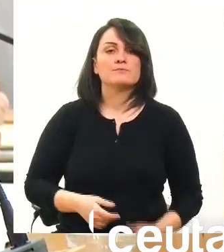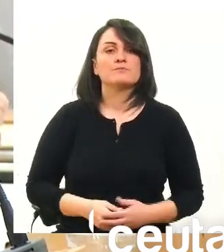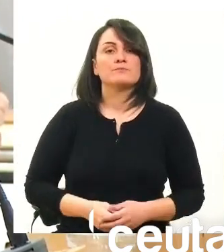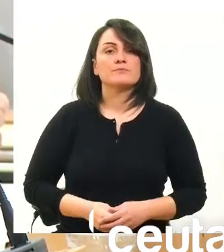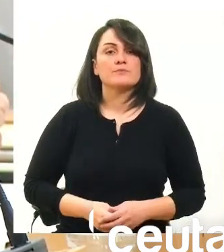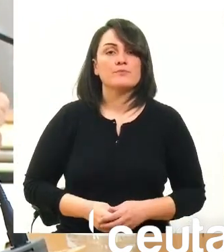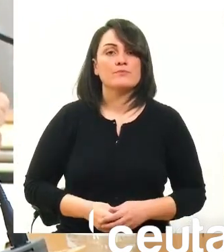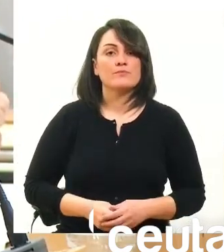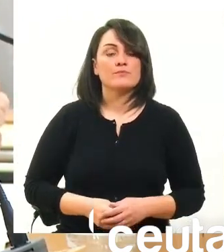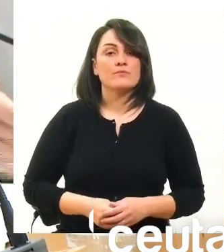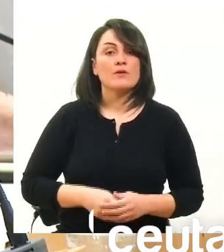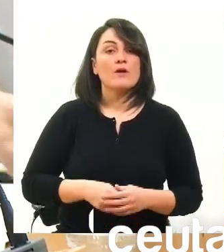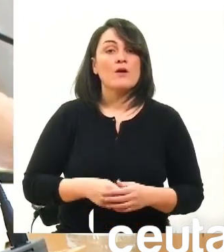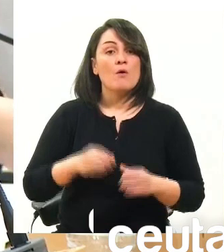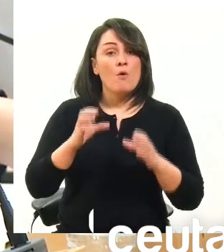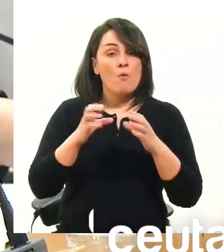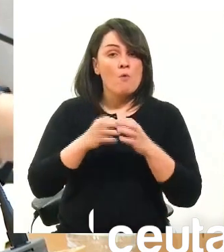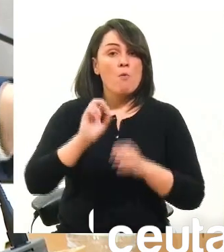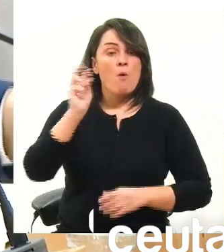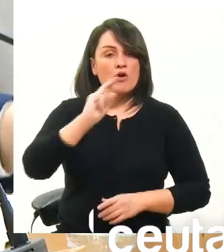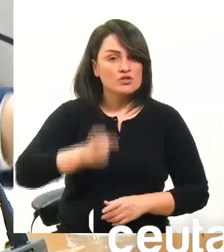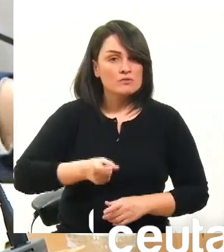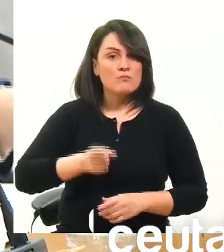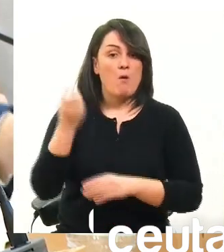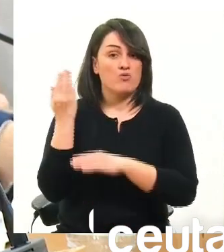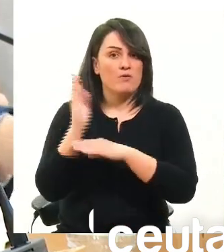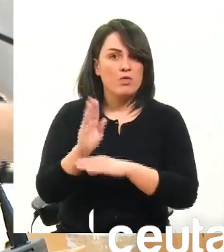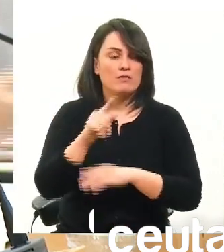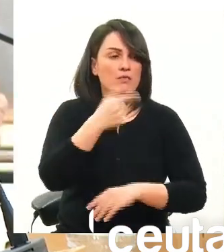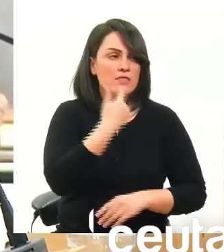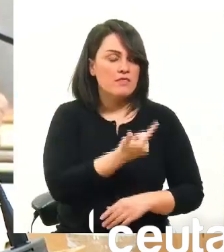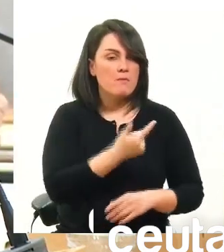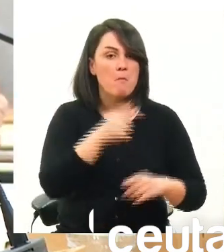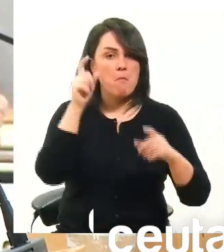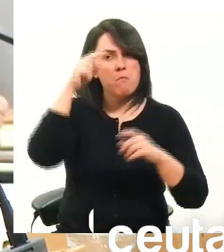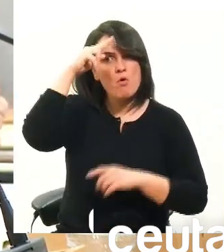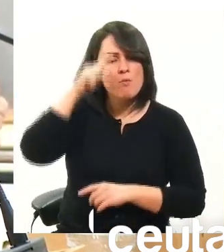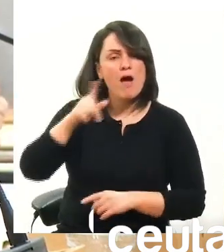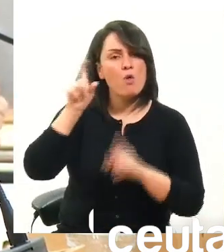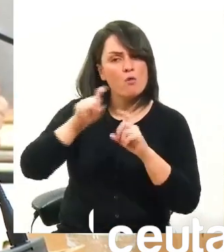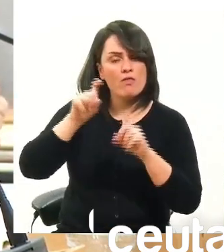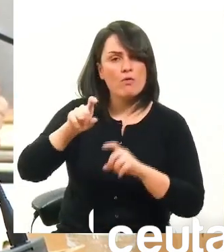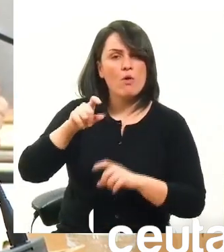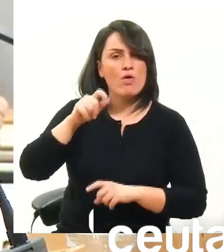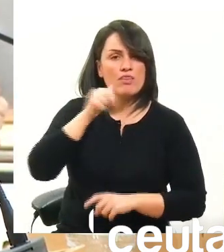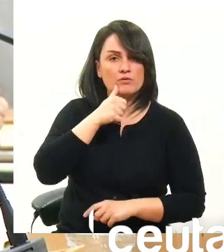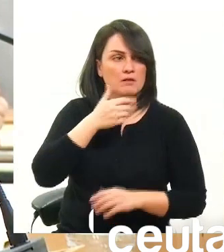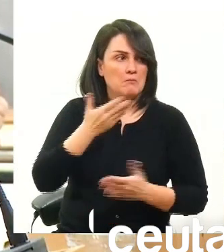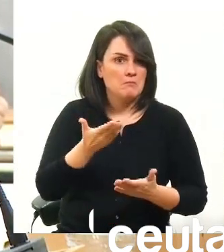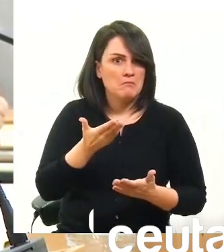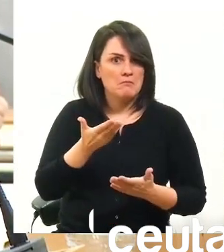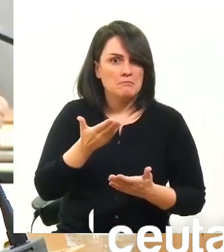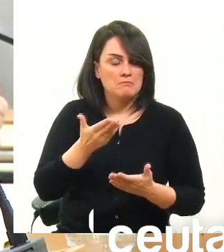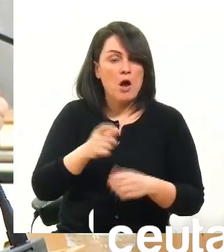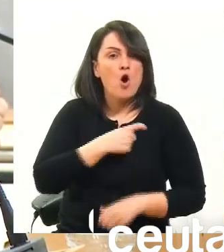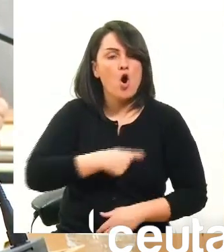portavoz de Vox que dice que está muy preocupado por la educación en Ceuta está tan preocupado que ni siquiera asistió a la comisión informativa en